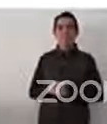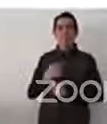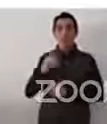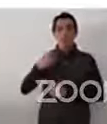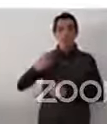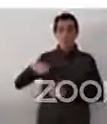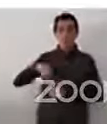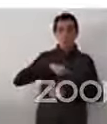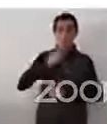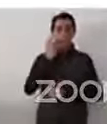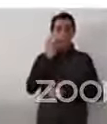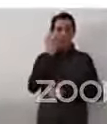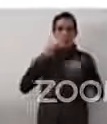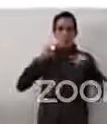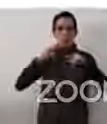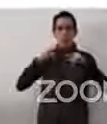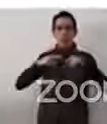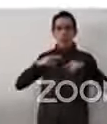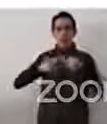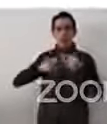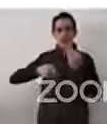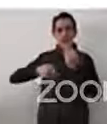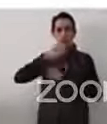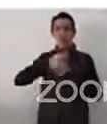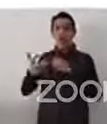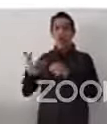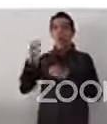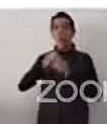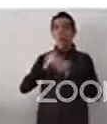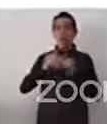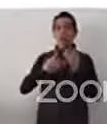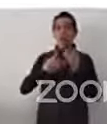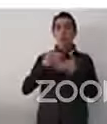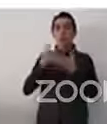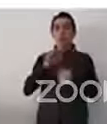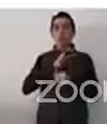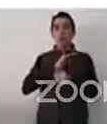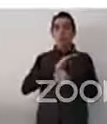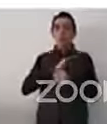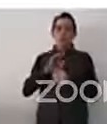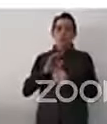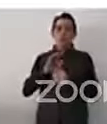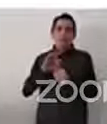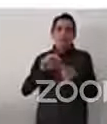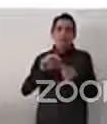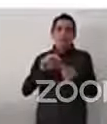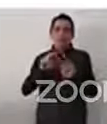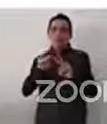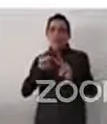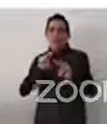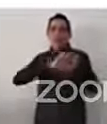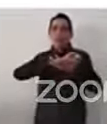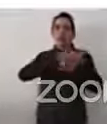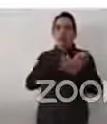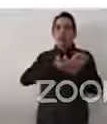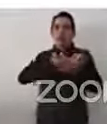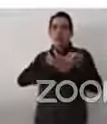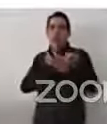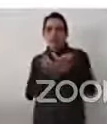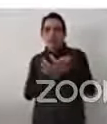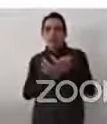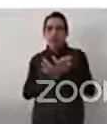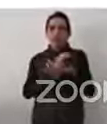seguir excluyendo y dejando gente atrás. Eso no es lo que no queremos, en base también a